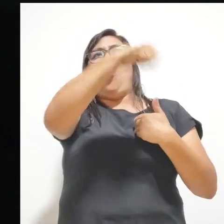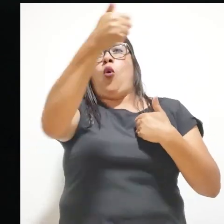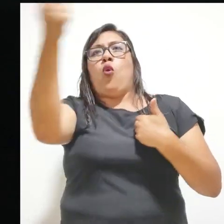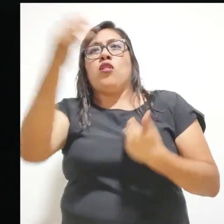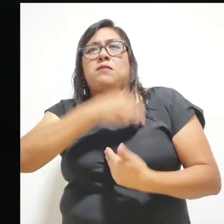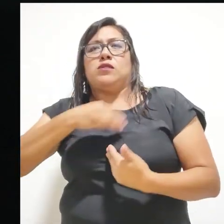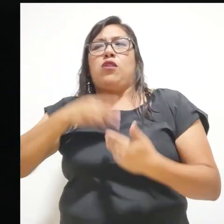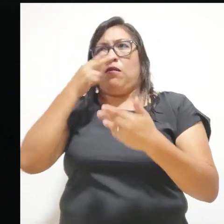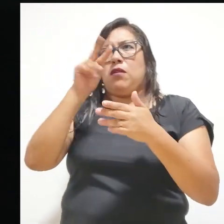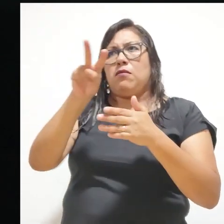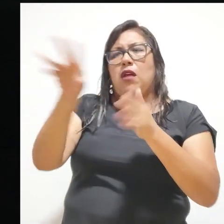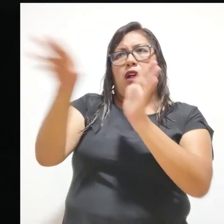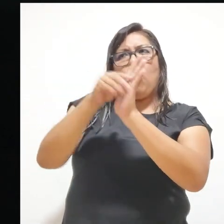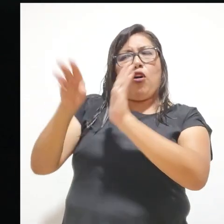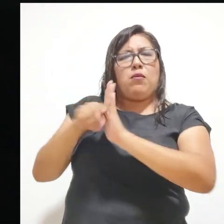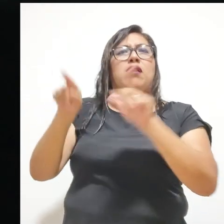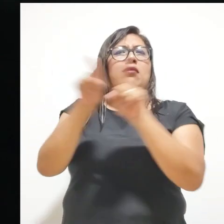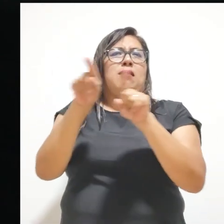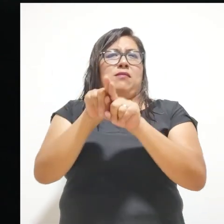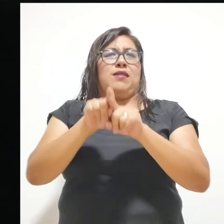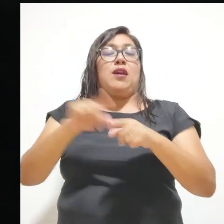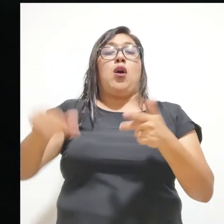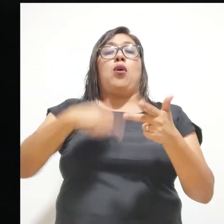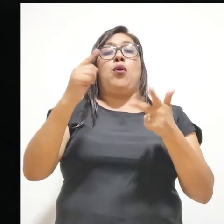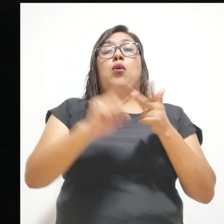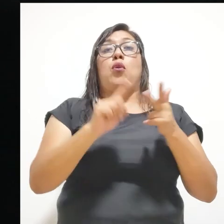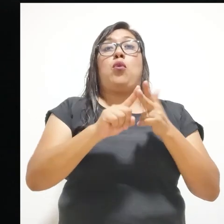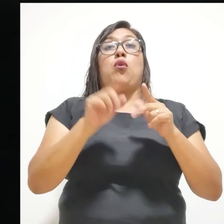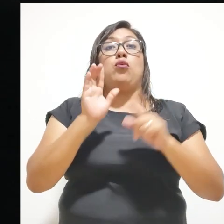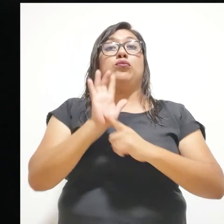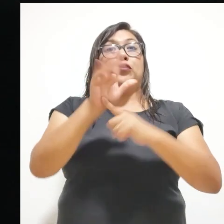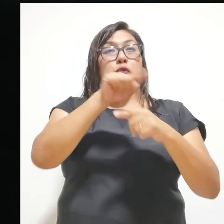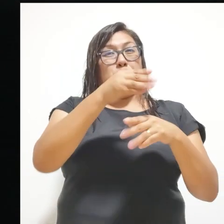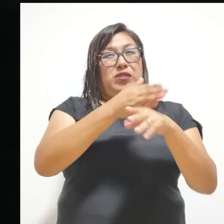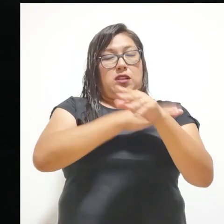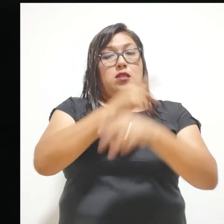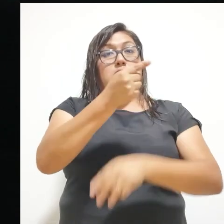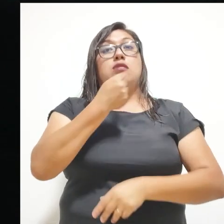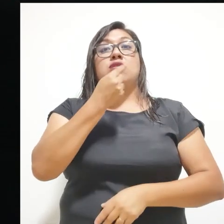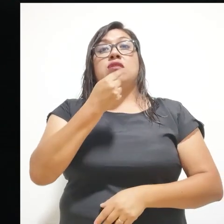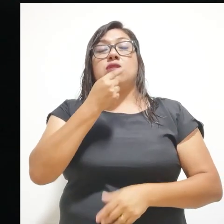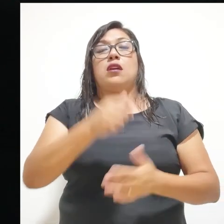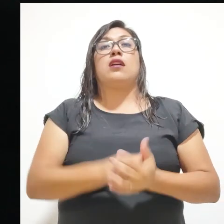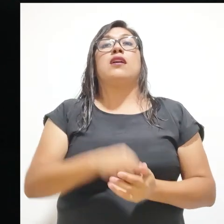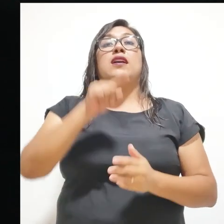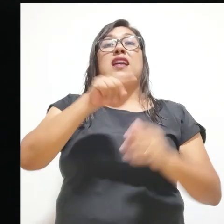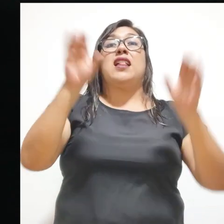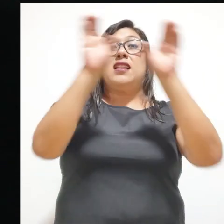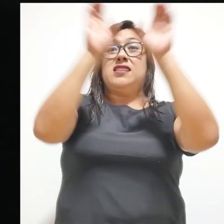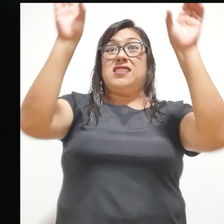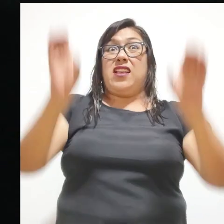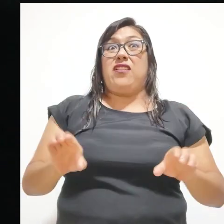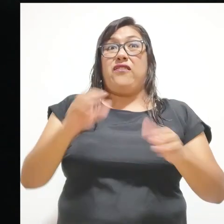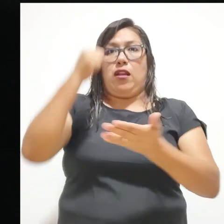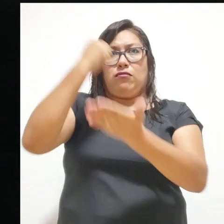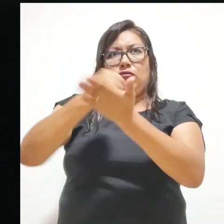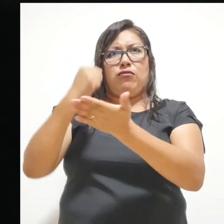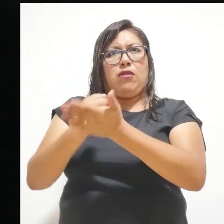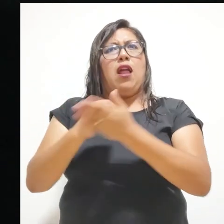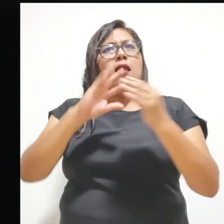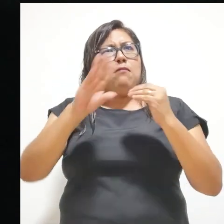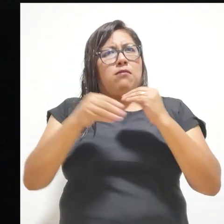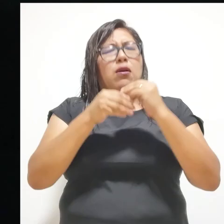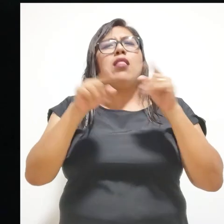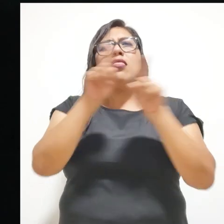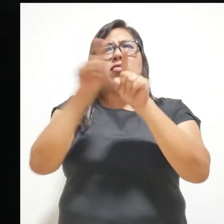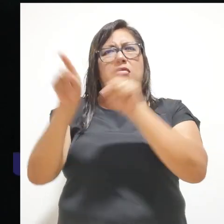sectores como también en otras instancias subnacionales. El tercer campo que tú señalabas hace un momento queremos que la terla de certificación y que los gobiernos